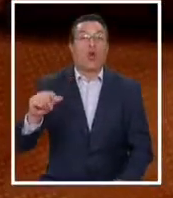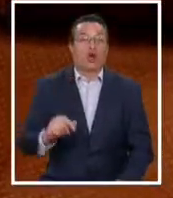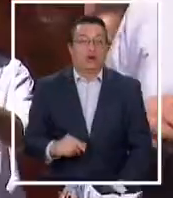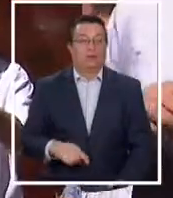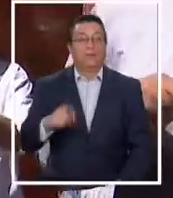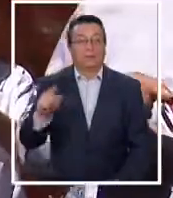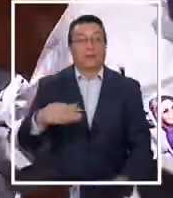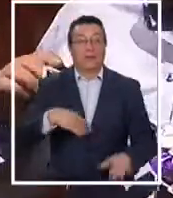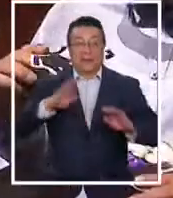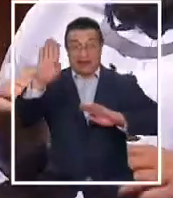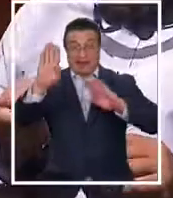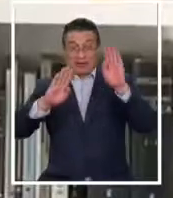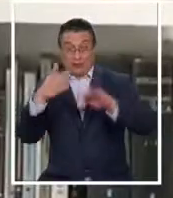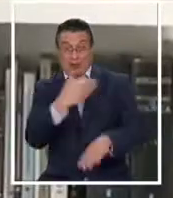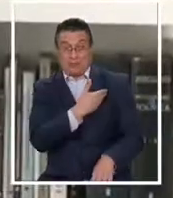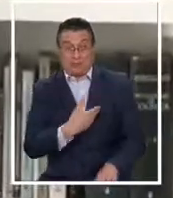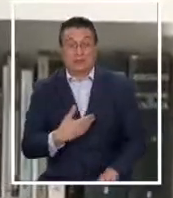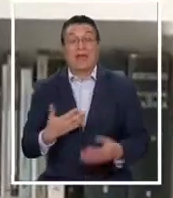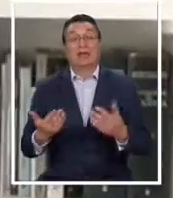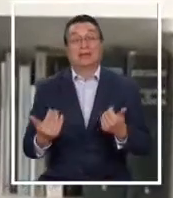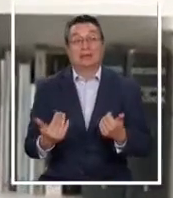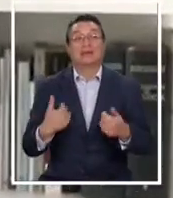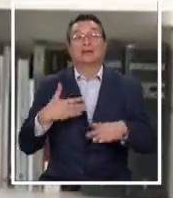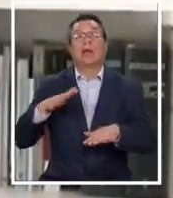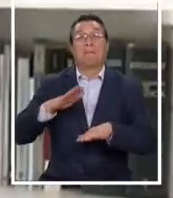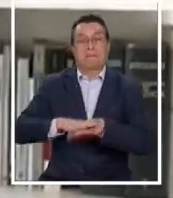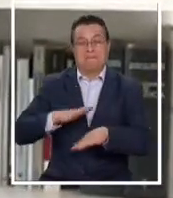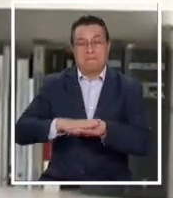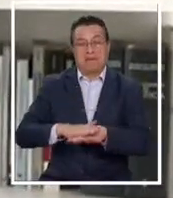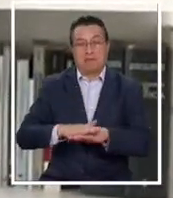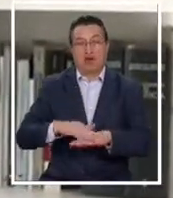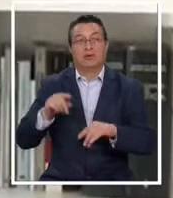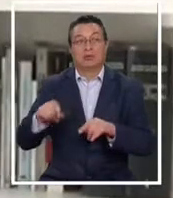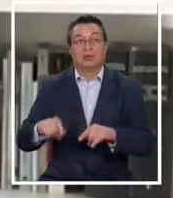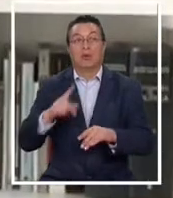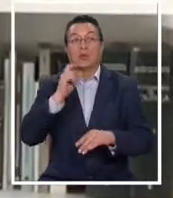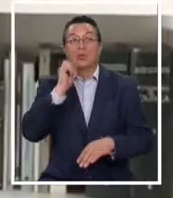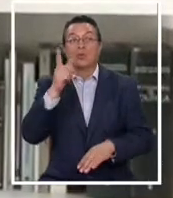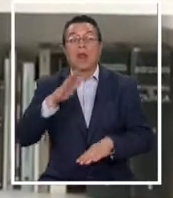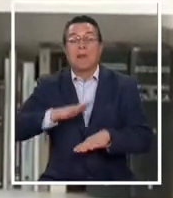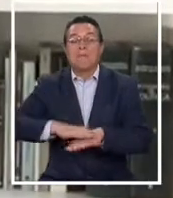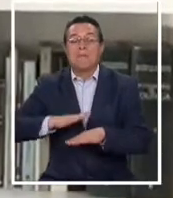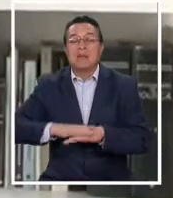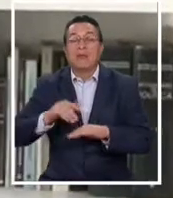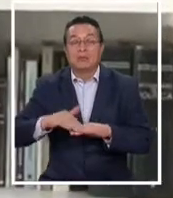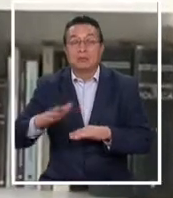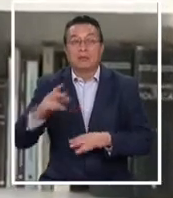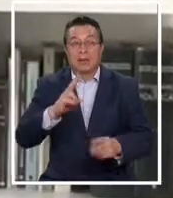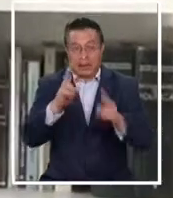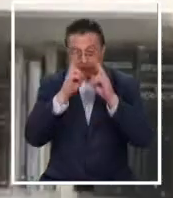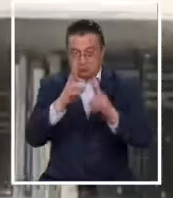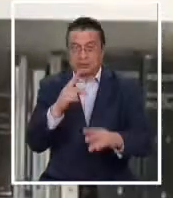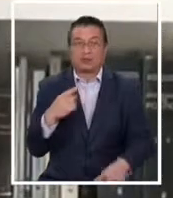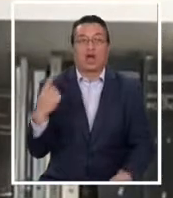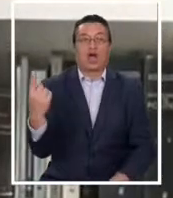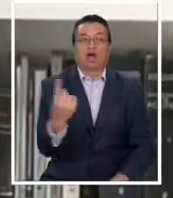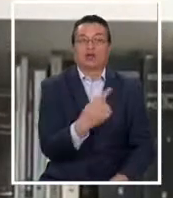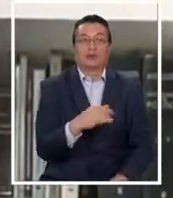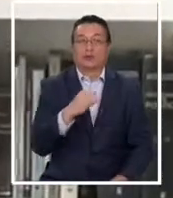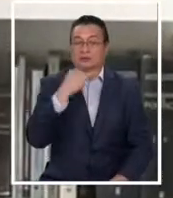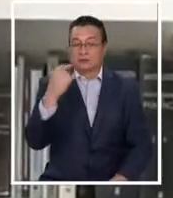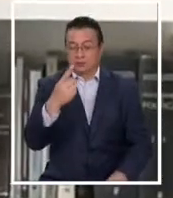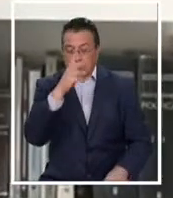presidencial o candidata presidencial requiere algunos mínimos. La premisa fundamental es respetar a todos. Siempre